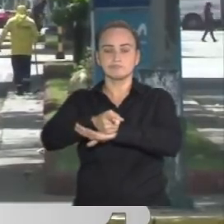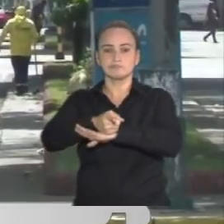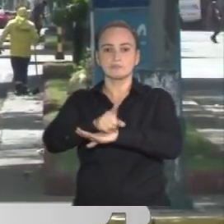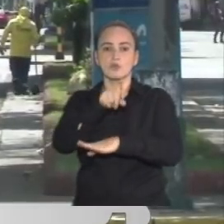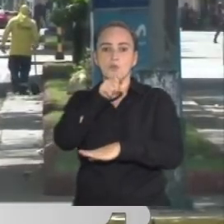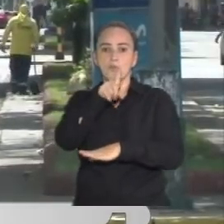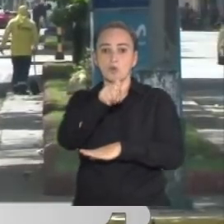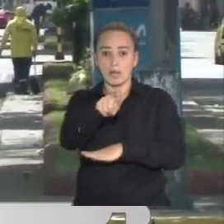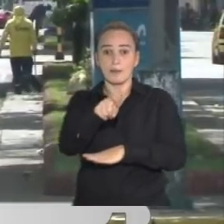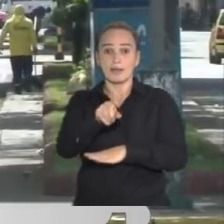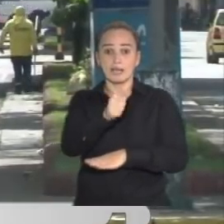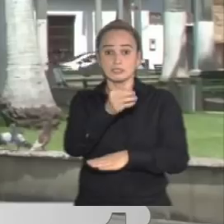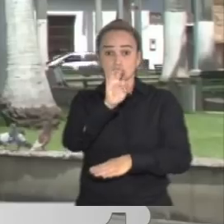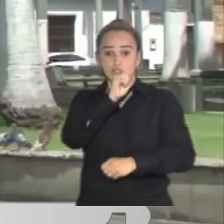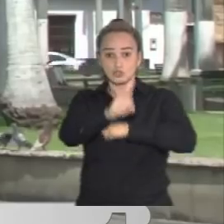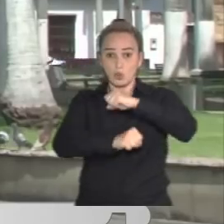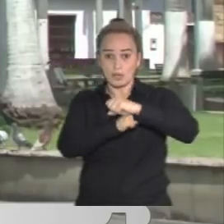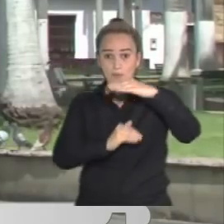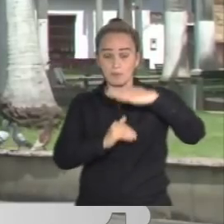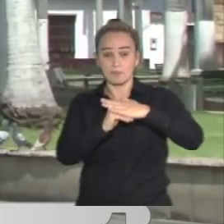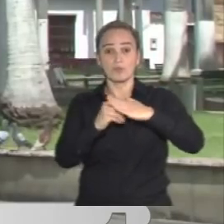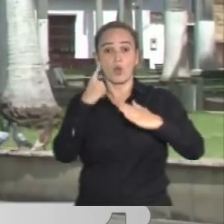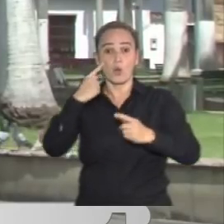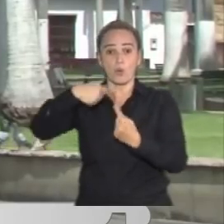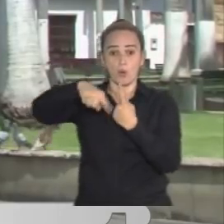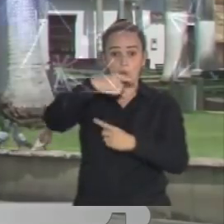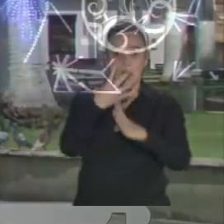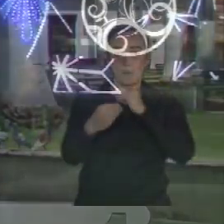toque de queda para menores de edad. Ya volvemos.